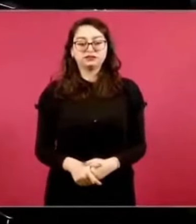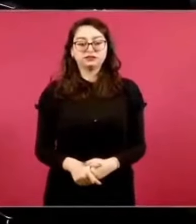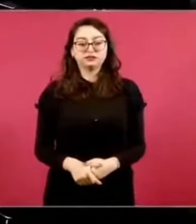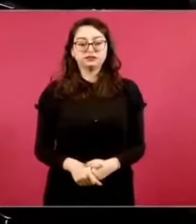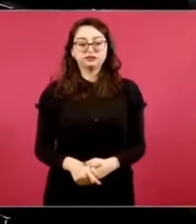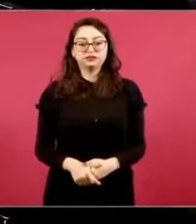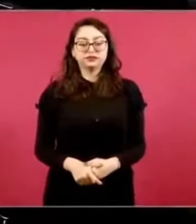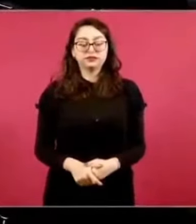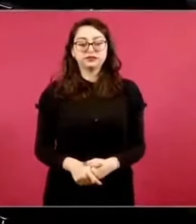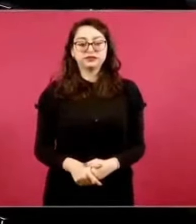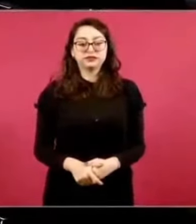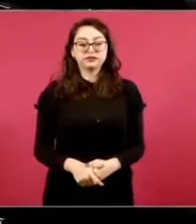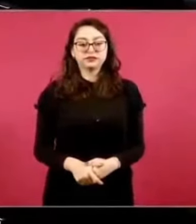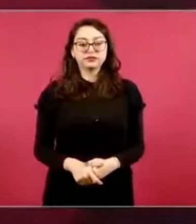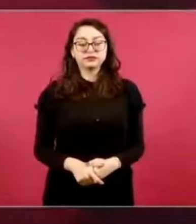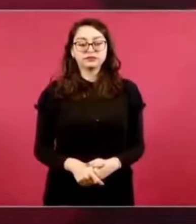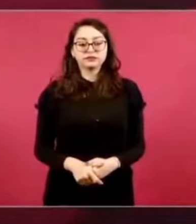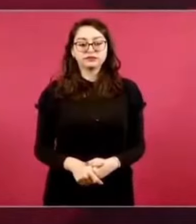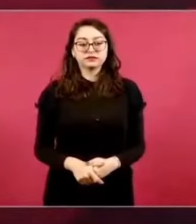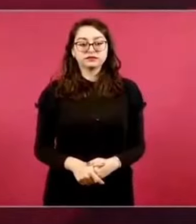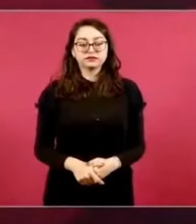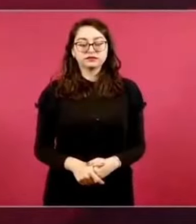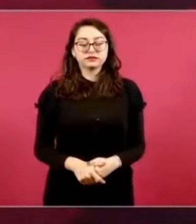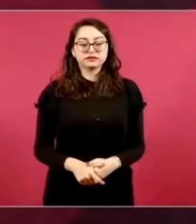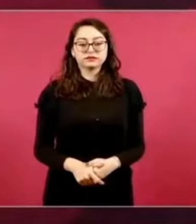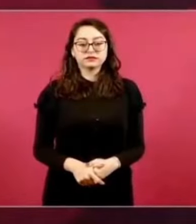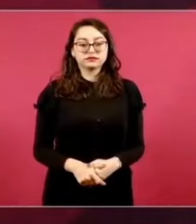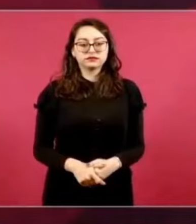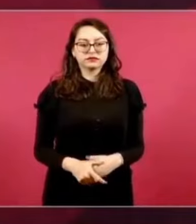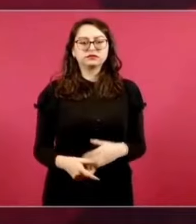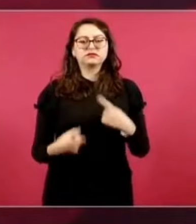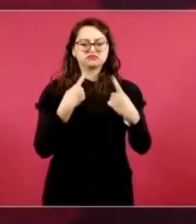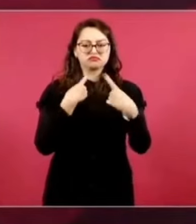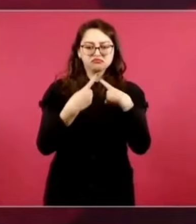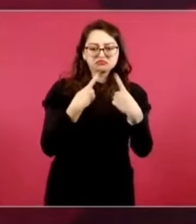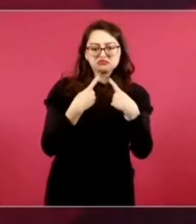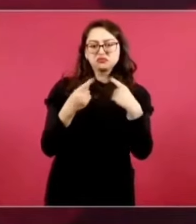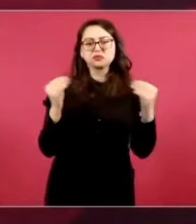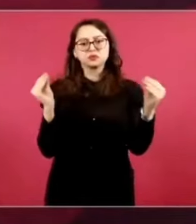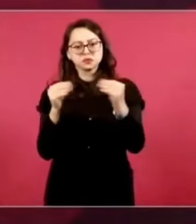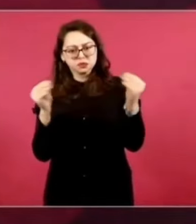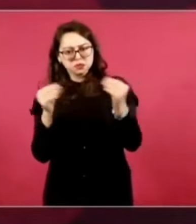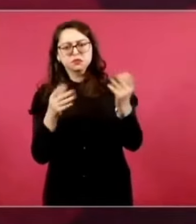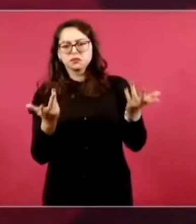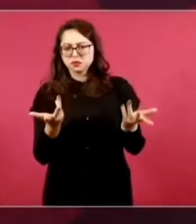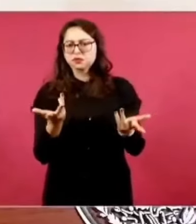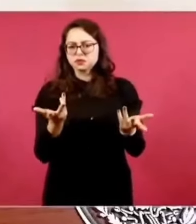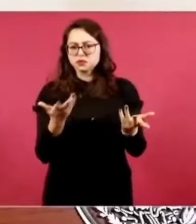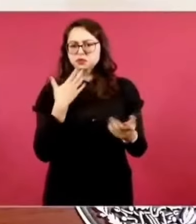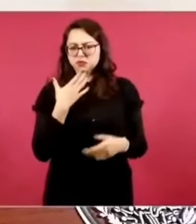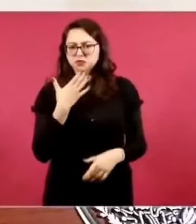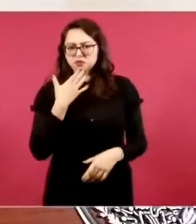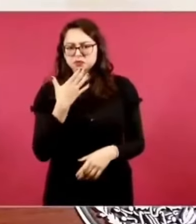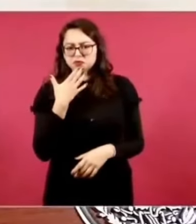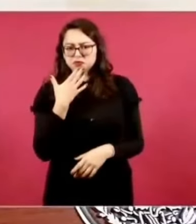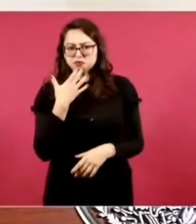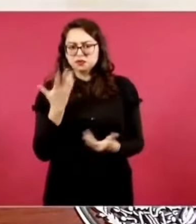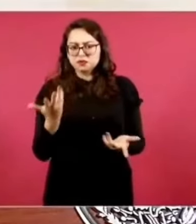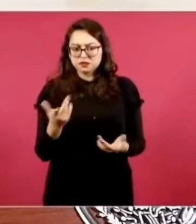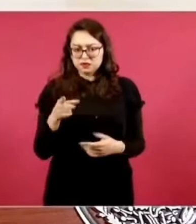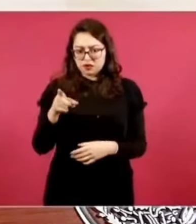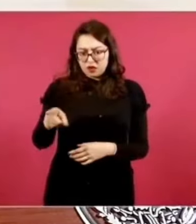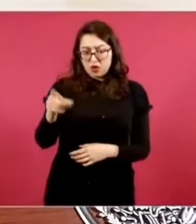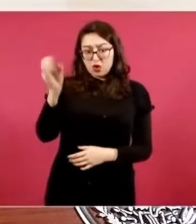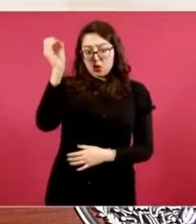seguir incluso debatiendo, porque esa opinión